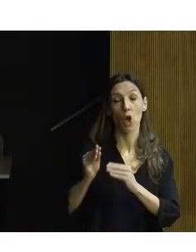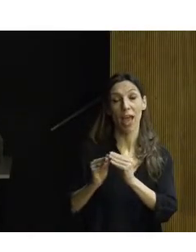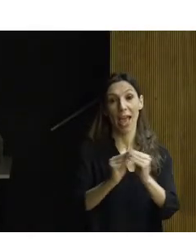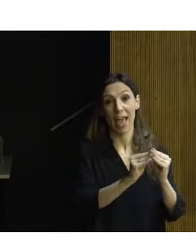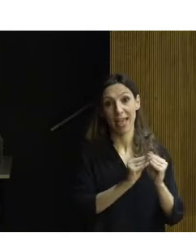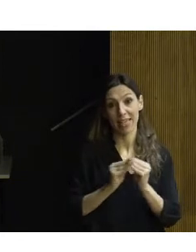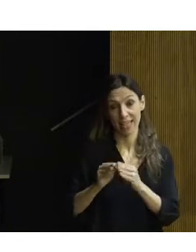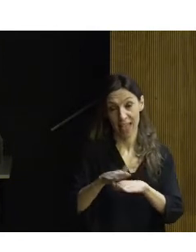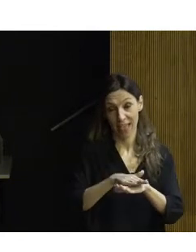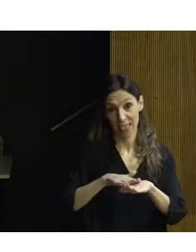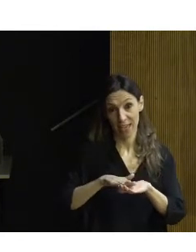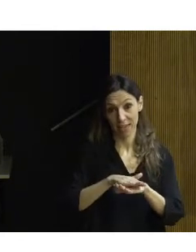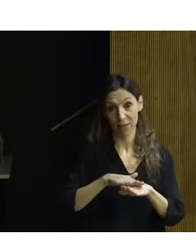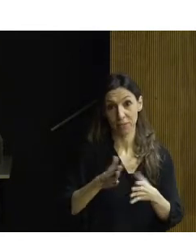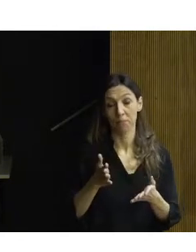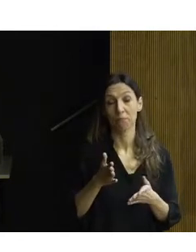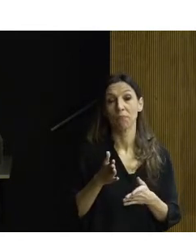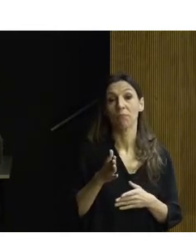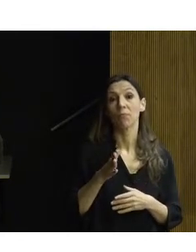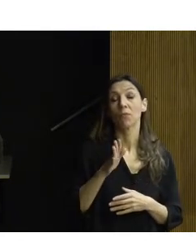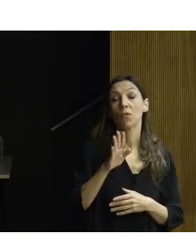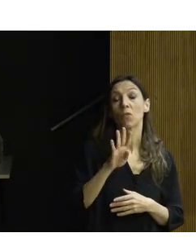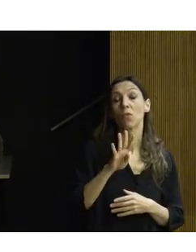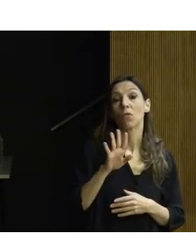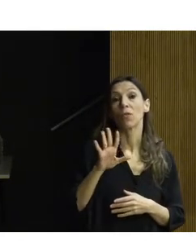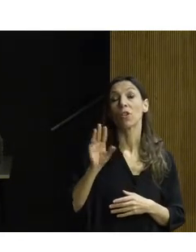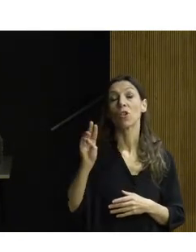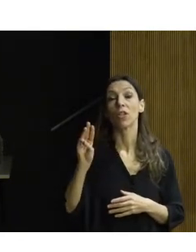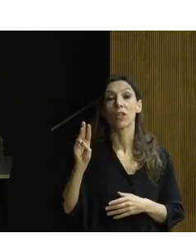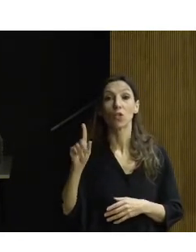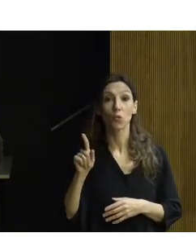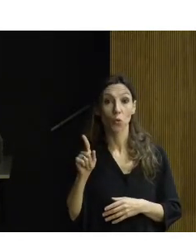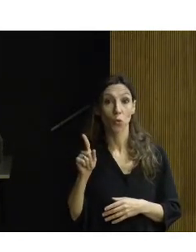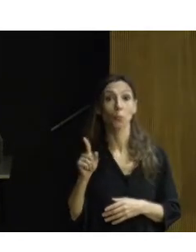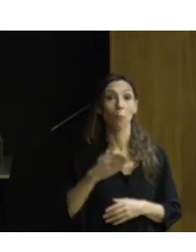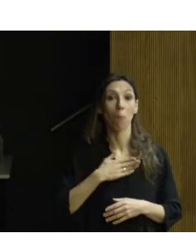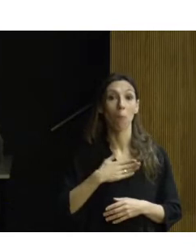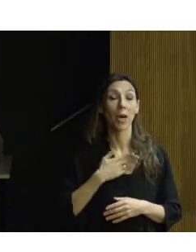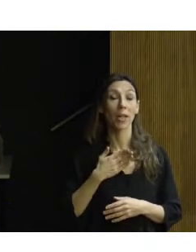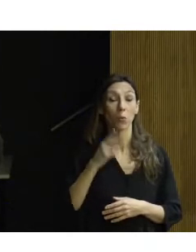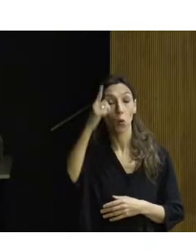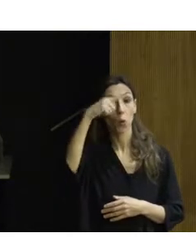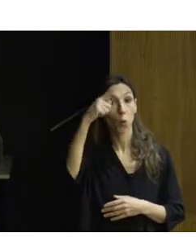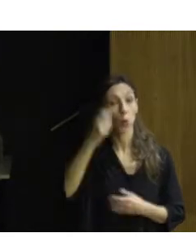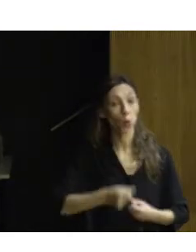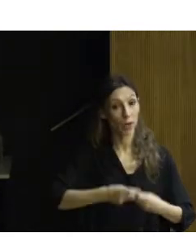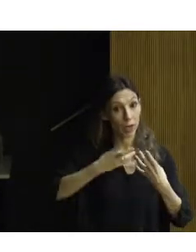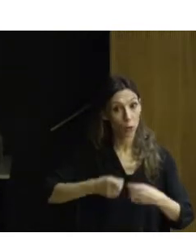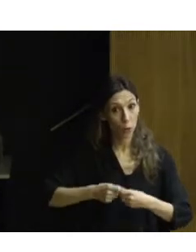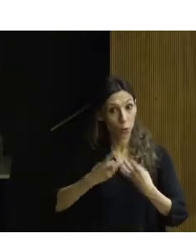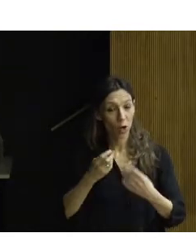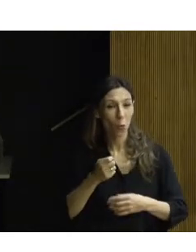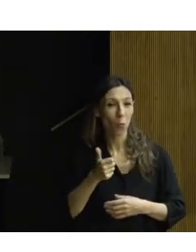estándar 41531 de accesibilidad al patrimonio cultural inmueble. Entonces, un poco para